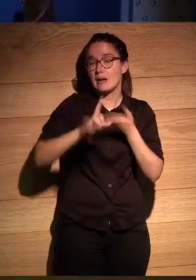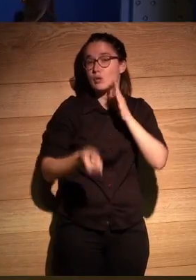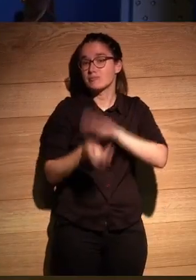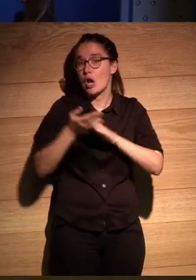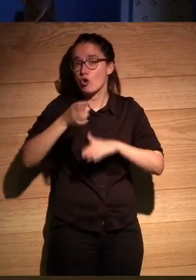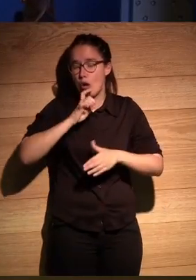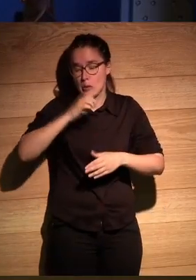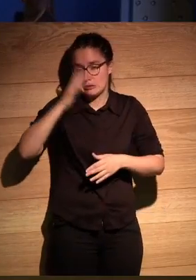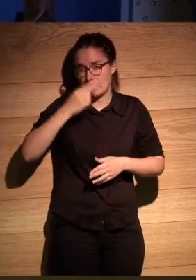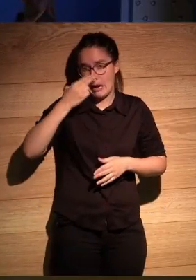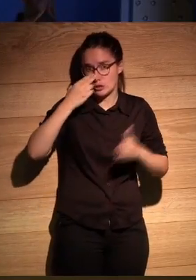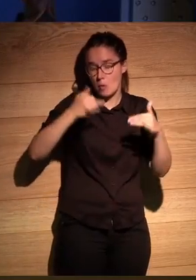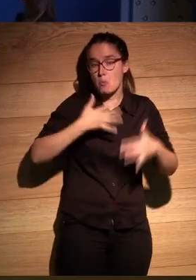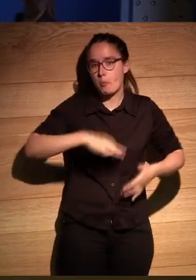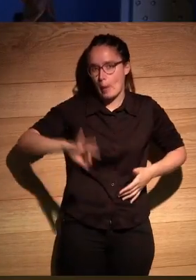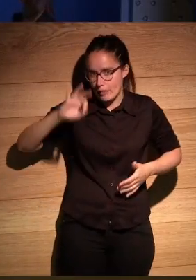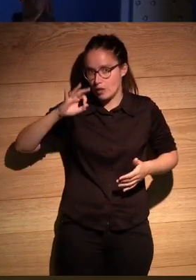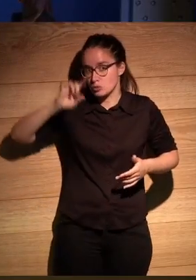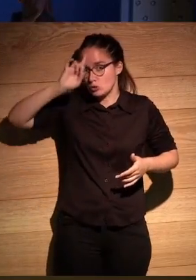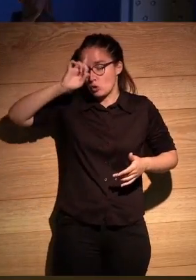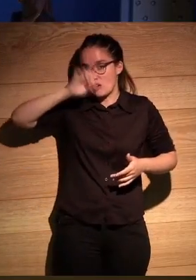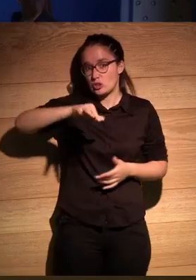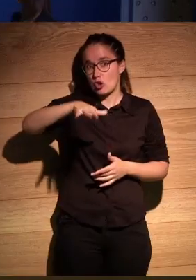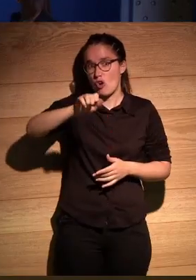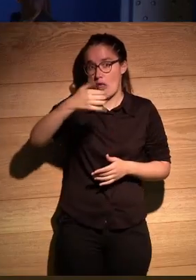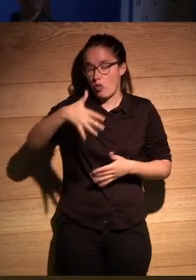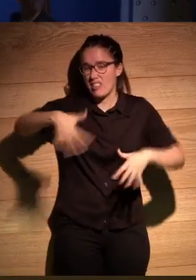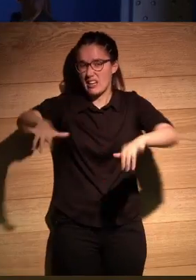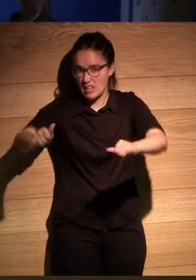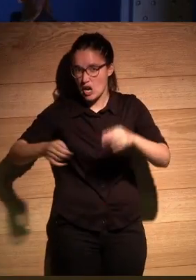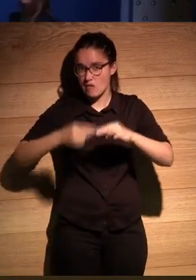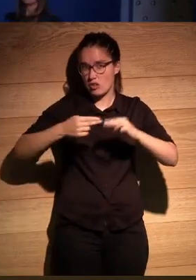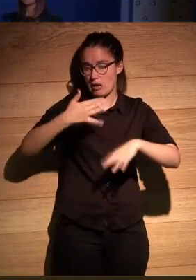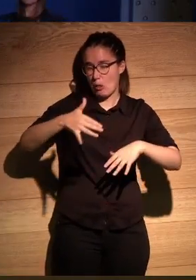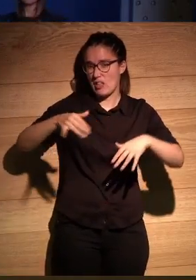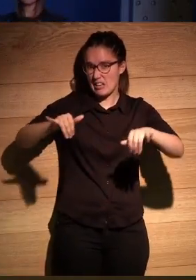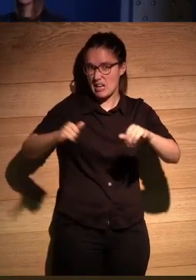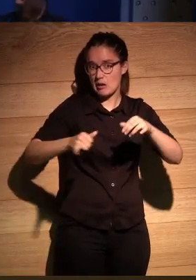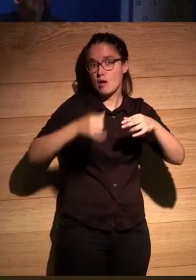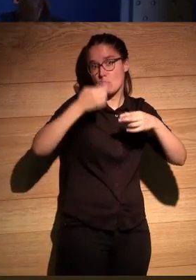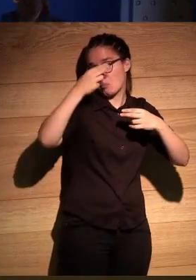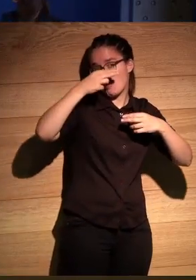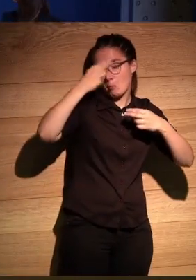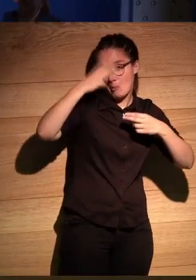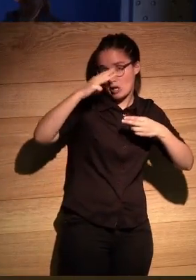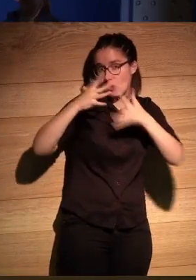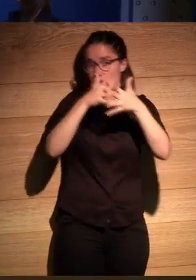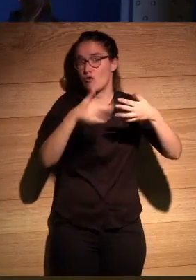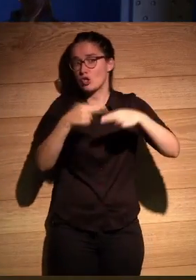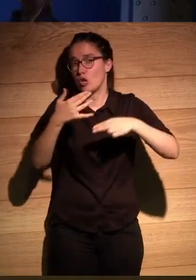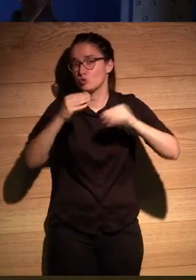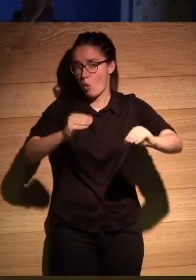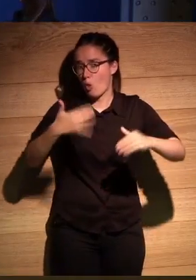puede incluso no saber ni siquiera dónde está Sonora y dónde está la frontera entre México y Estados Unidos pero